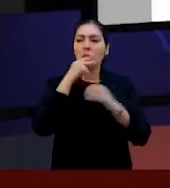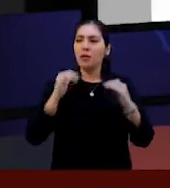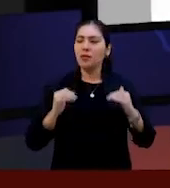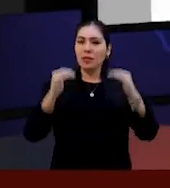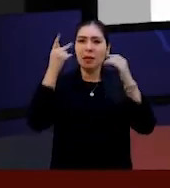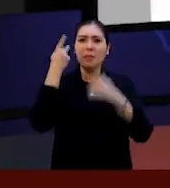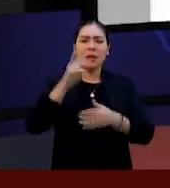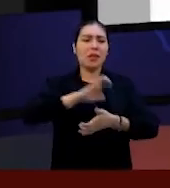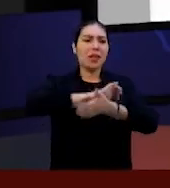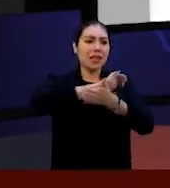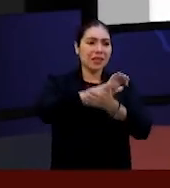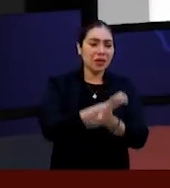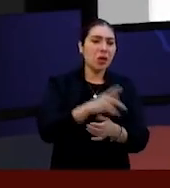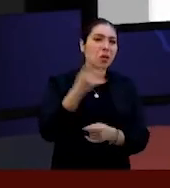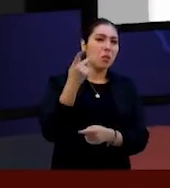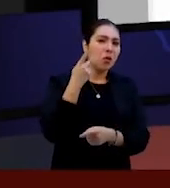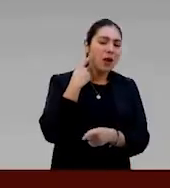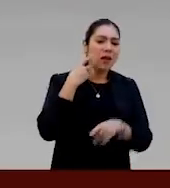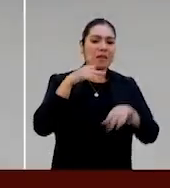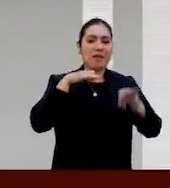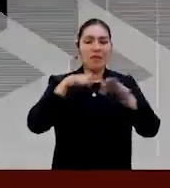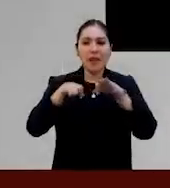electoral continúa hasta nuestros días.